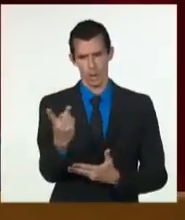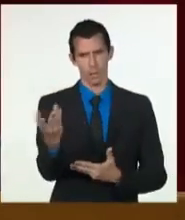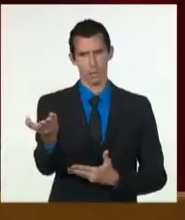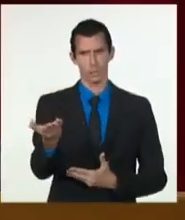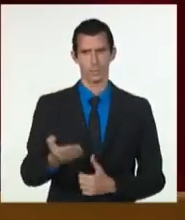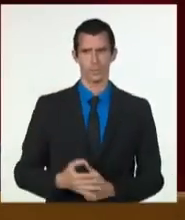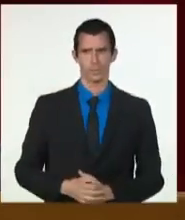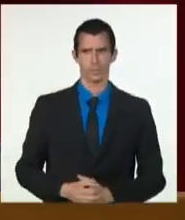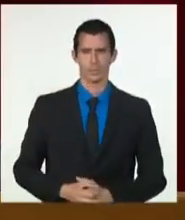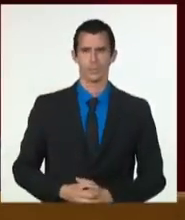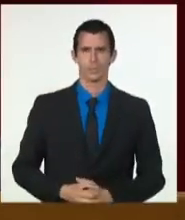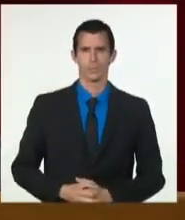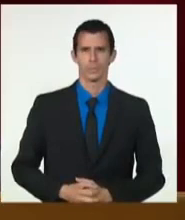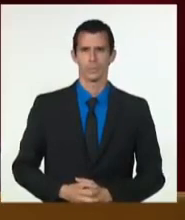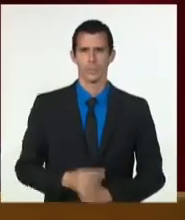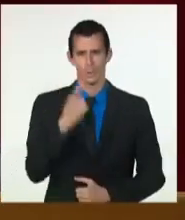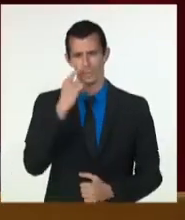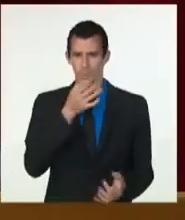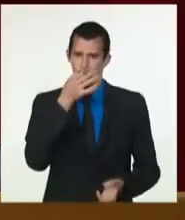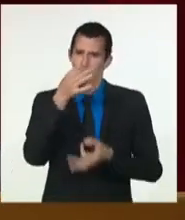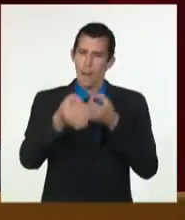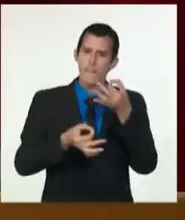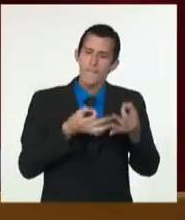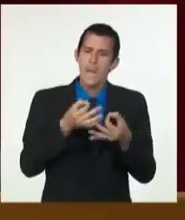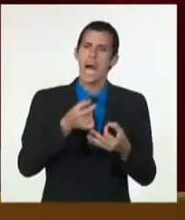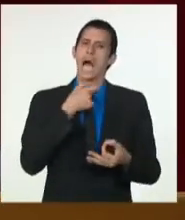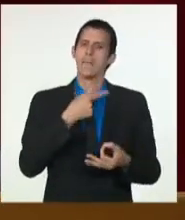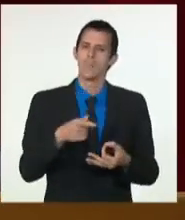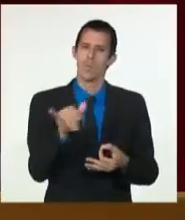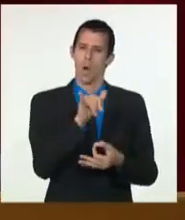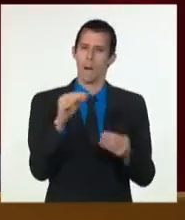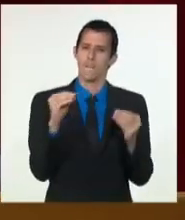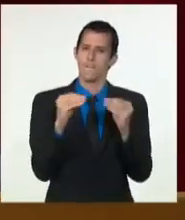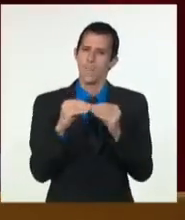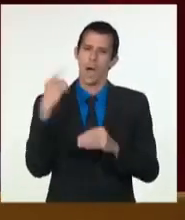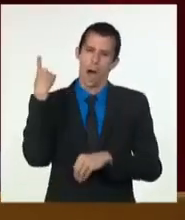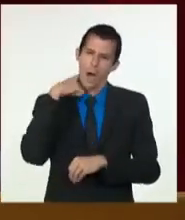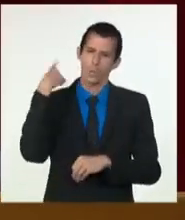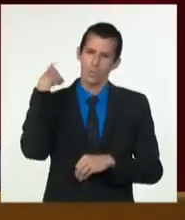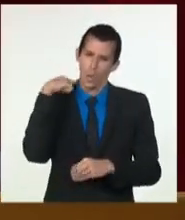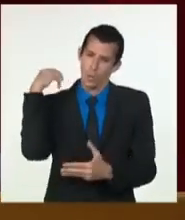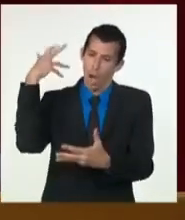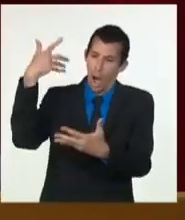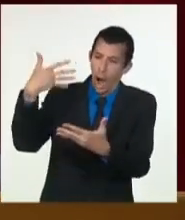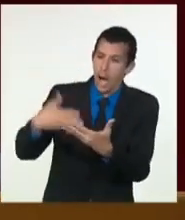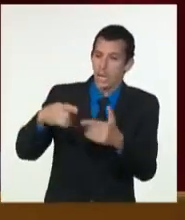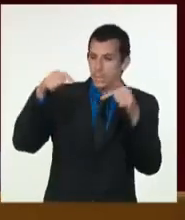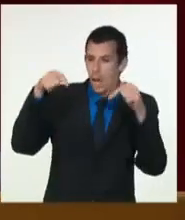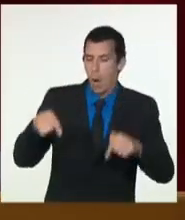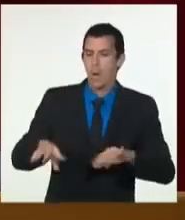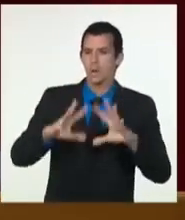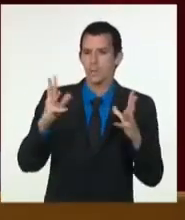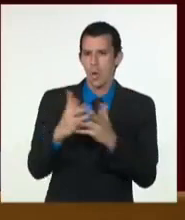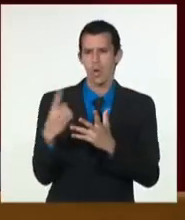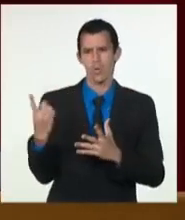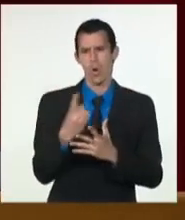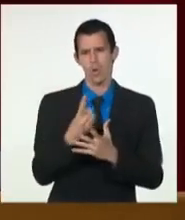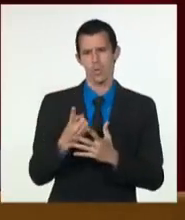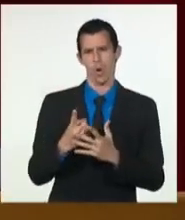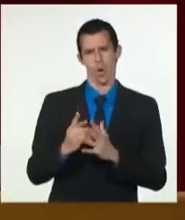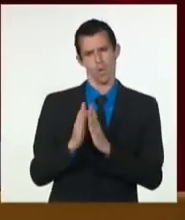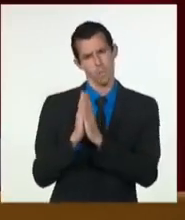histórica. Se trata de reconocer a dos hombres que siguen asaltando fortalezas todos los días,